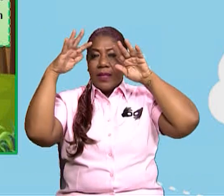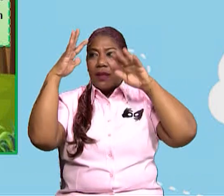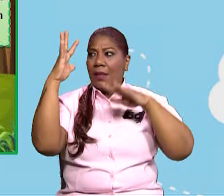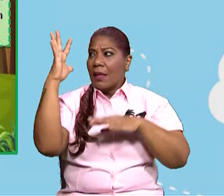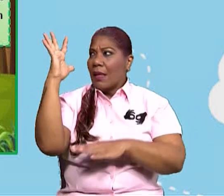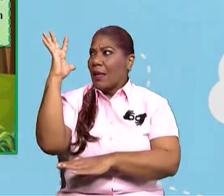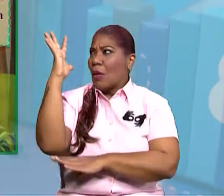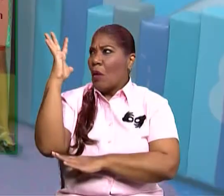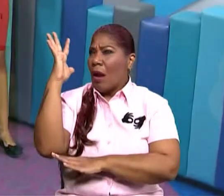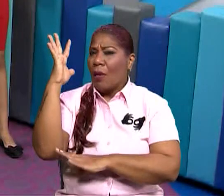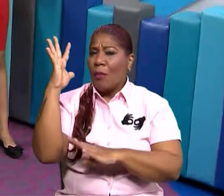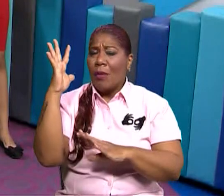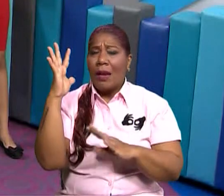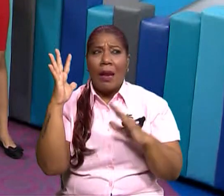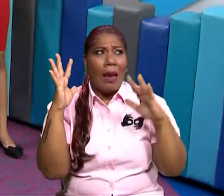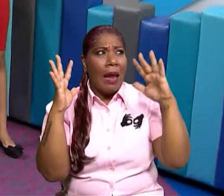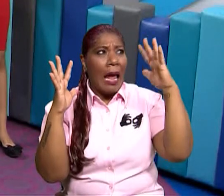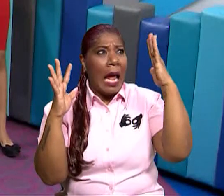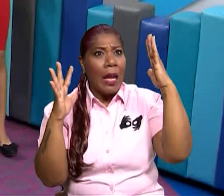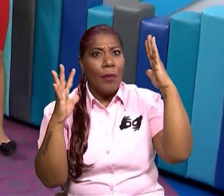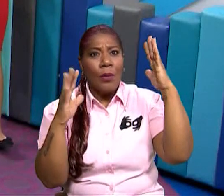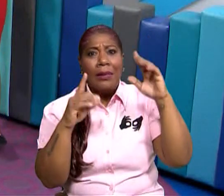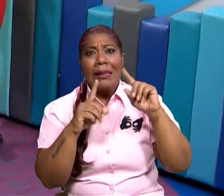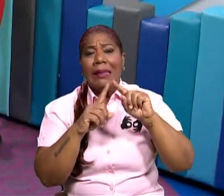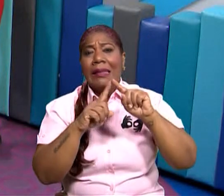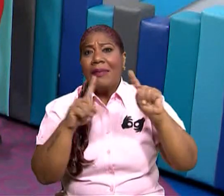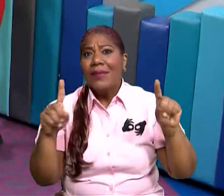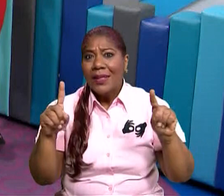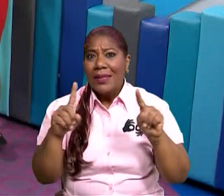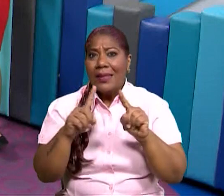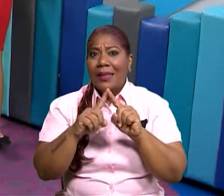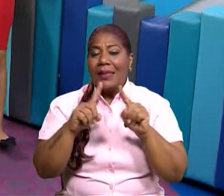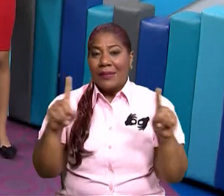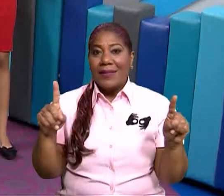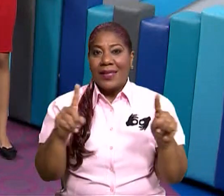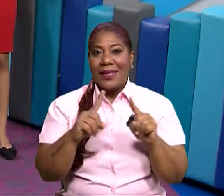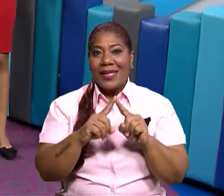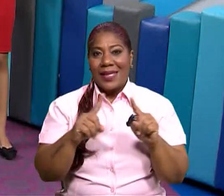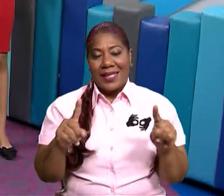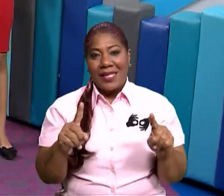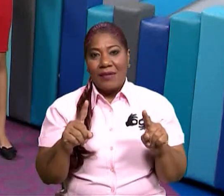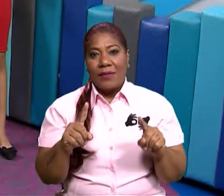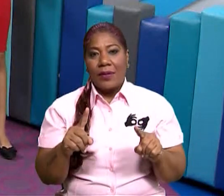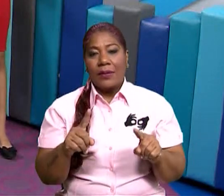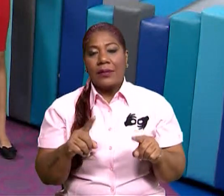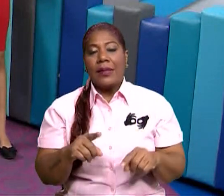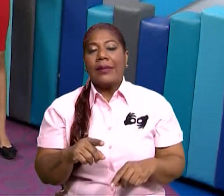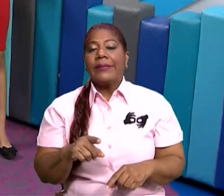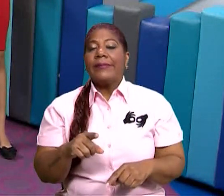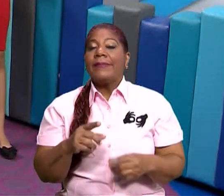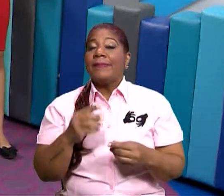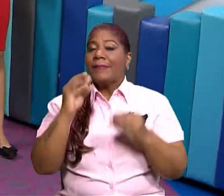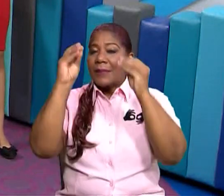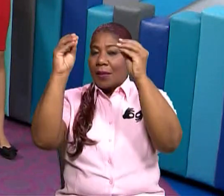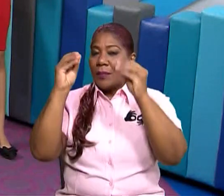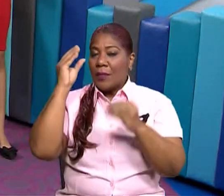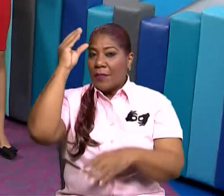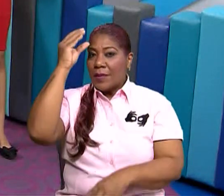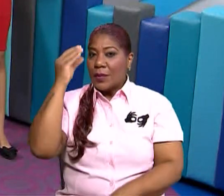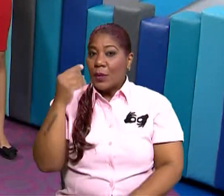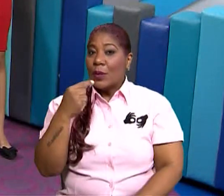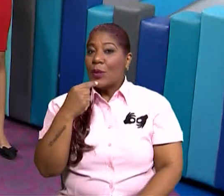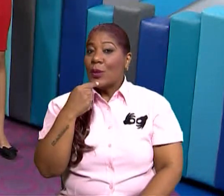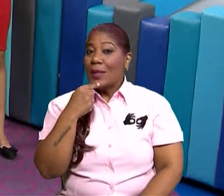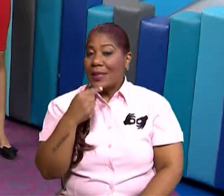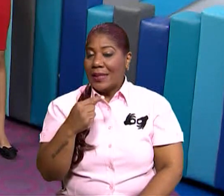otro. Así es. A esto yo le agregaría, maestra... ¿Qué le agregaría, maestro? Que no vayan con el celular. Ah, para que puedan